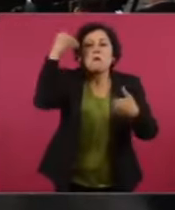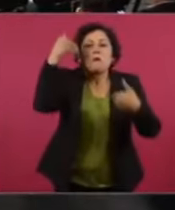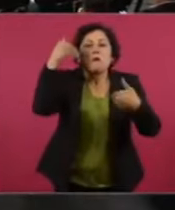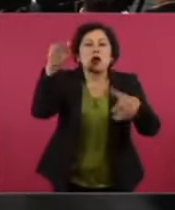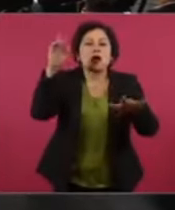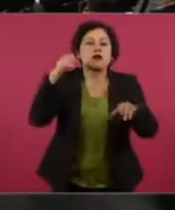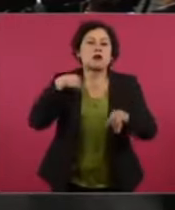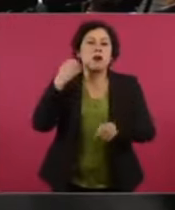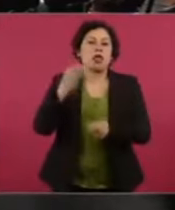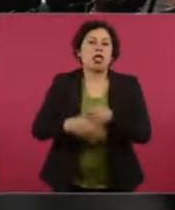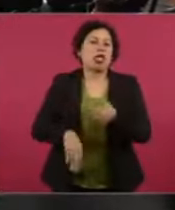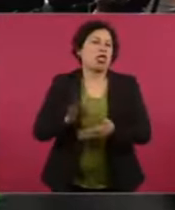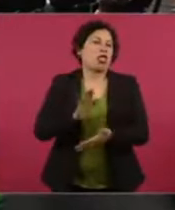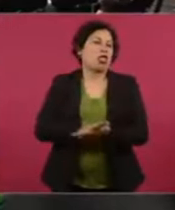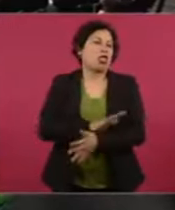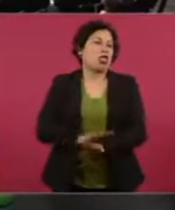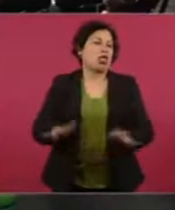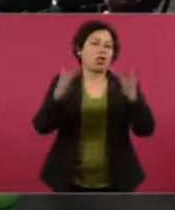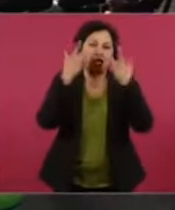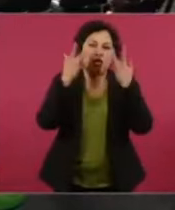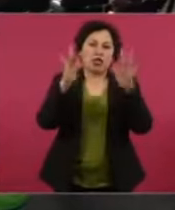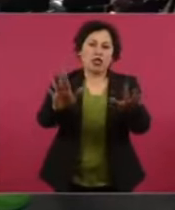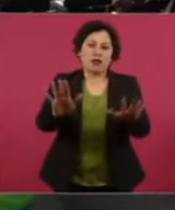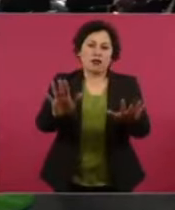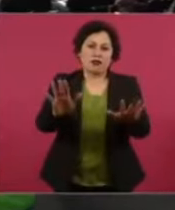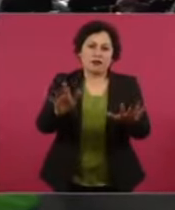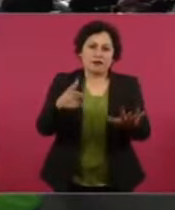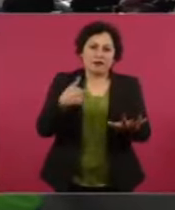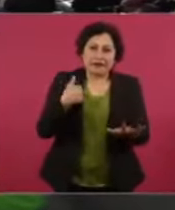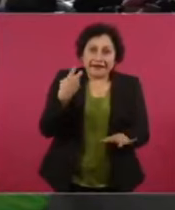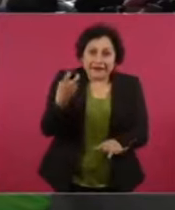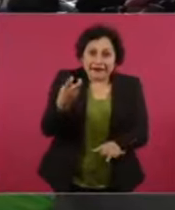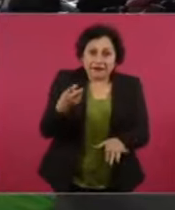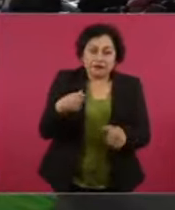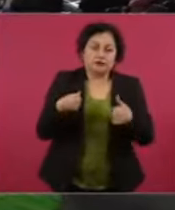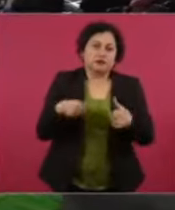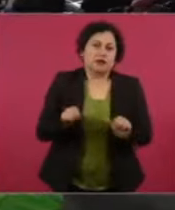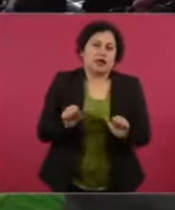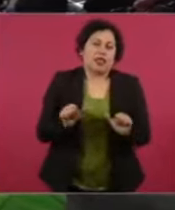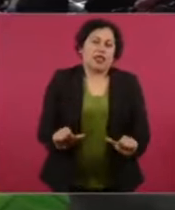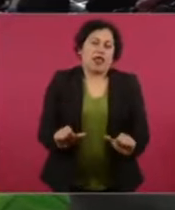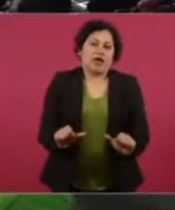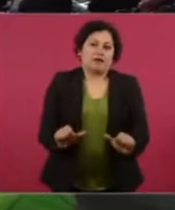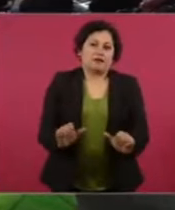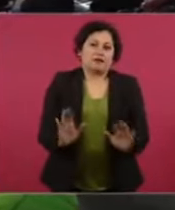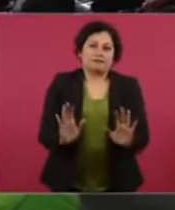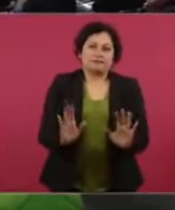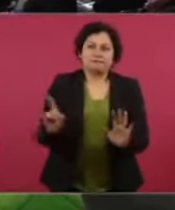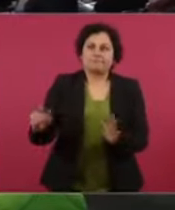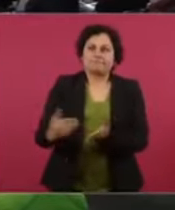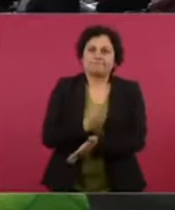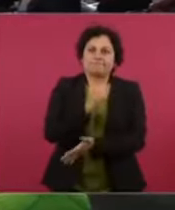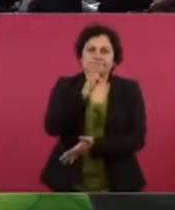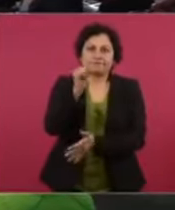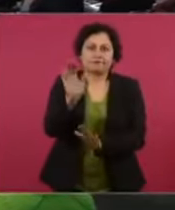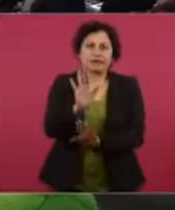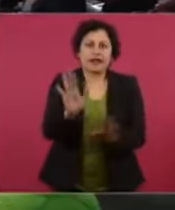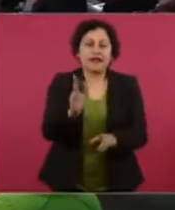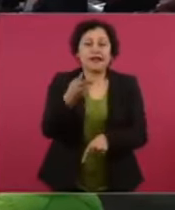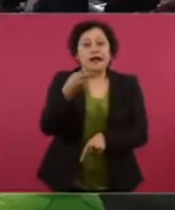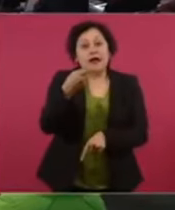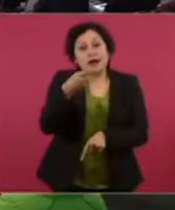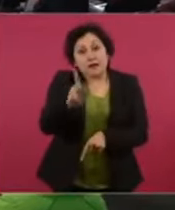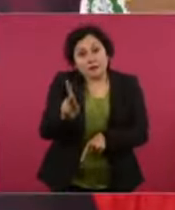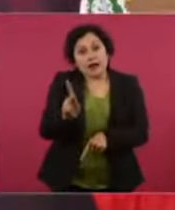metieron conmigo. Pero sí se metieron, ahora ya viendo las cosas, sí estaban en investigación,